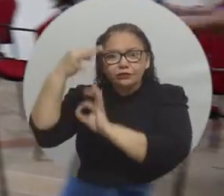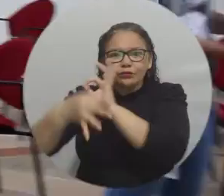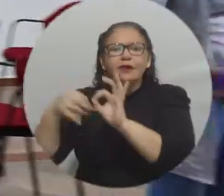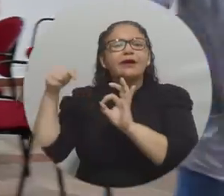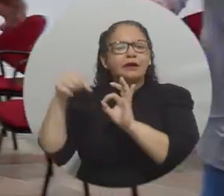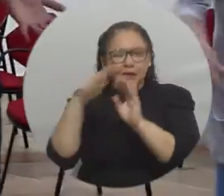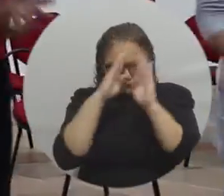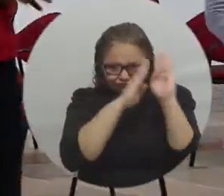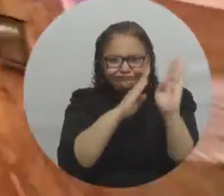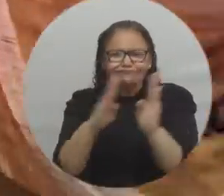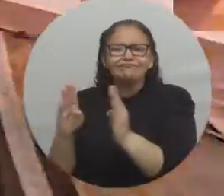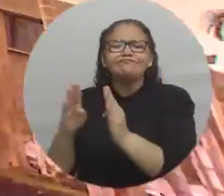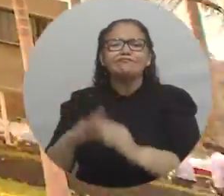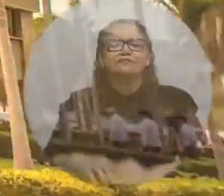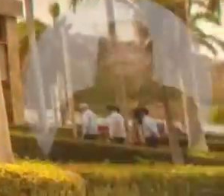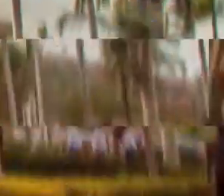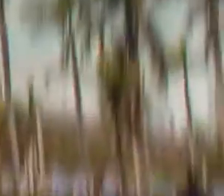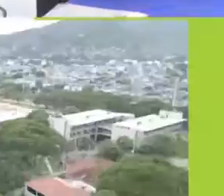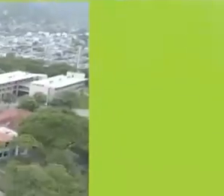Protección Constitucional.